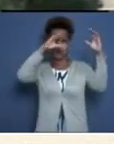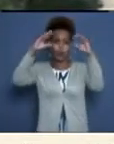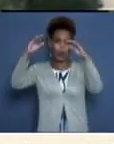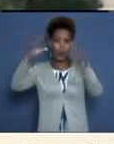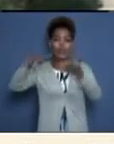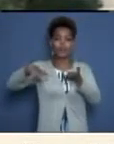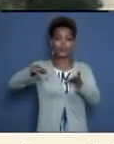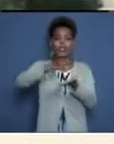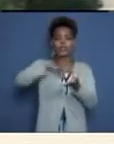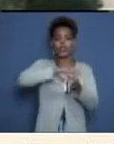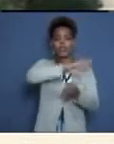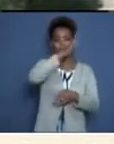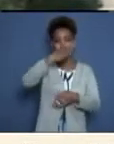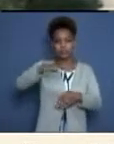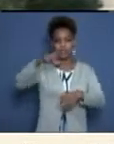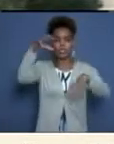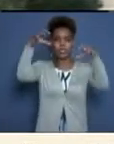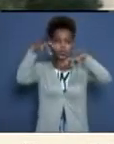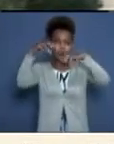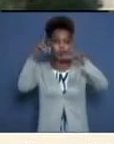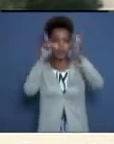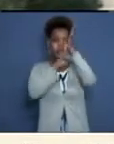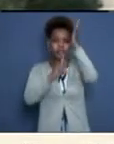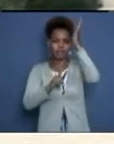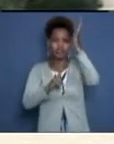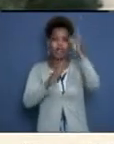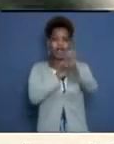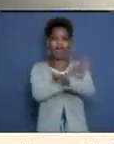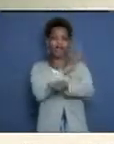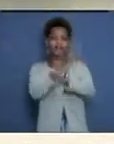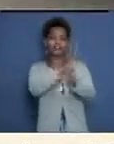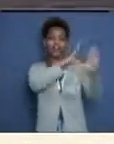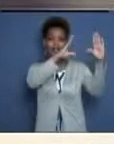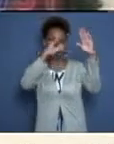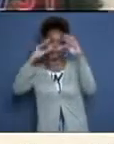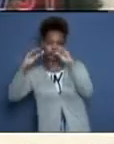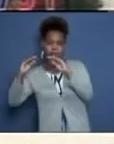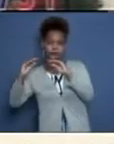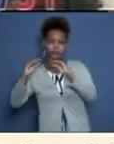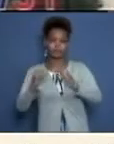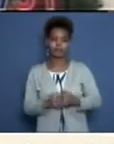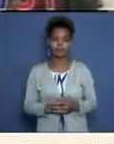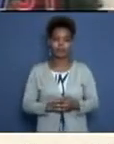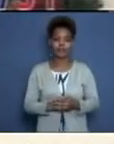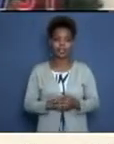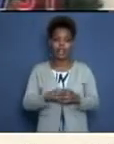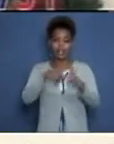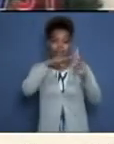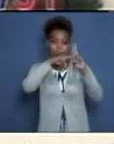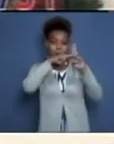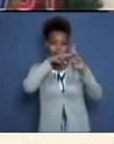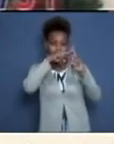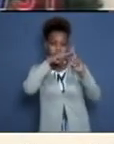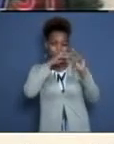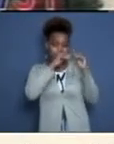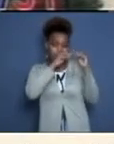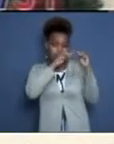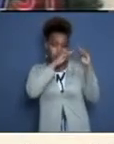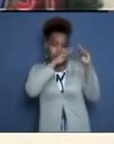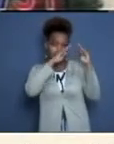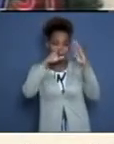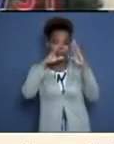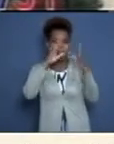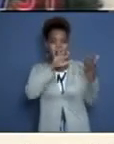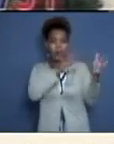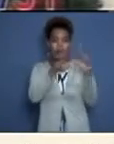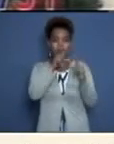aislados chubascos acompañados de actividad eléctrica hasta el anochecer. Las temperaturas mínimas en la madrugada estarán cercanas a los 18